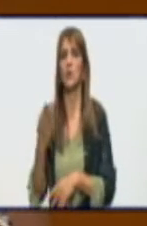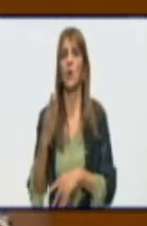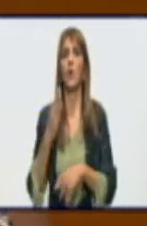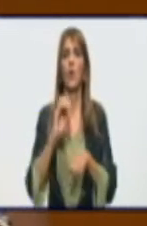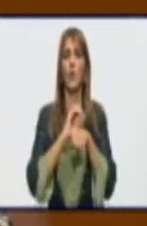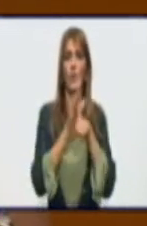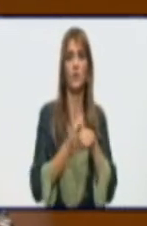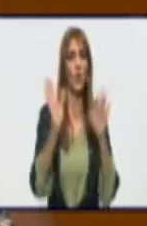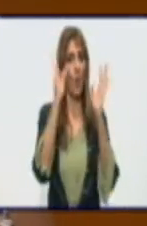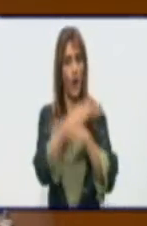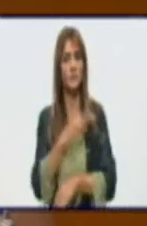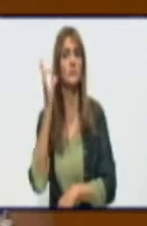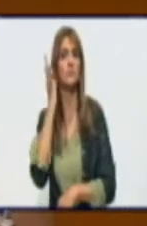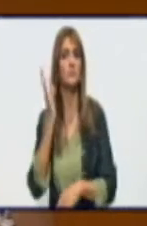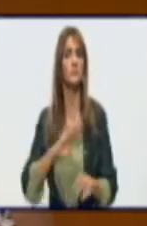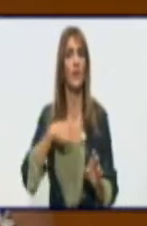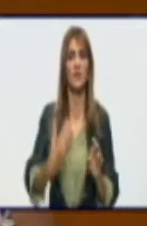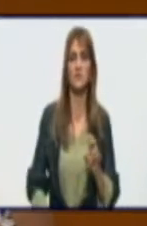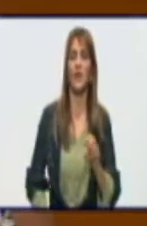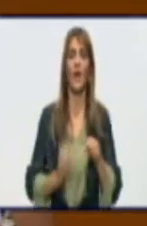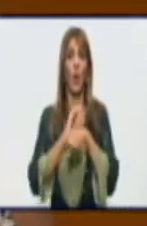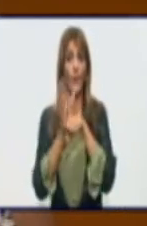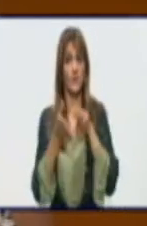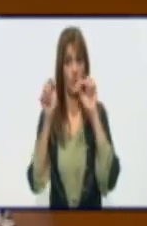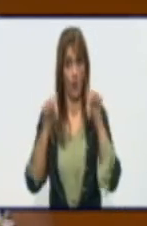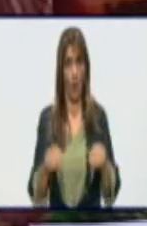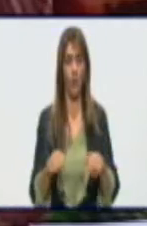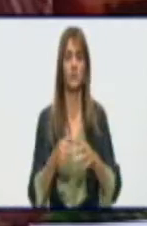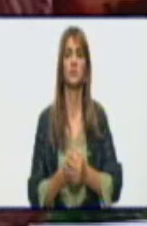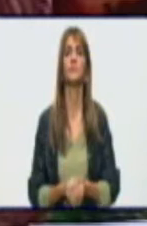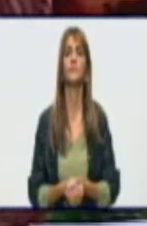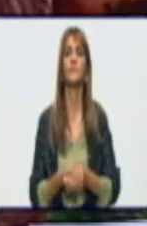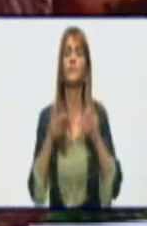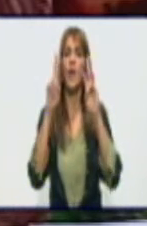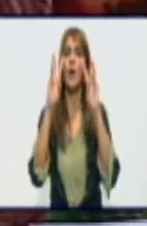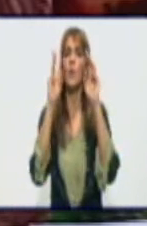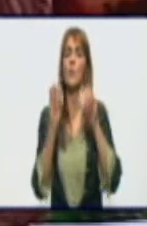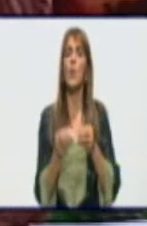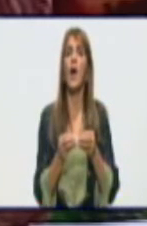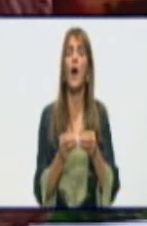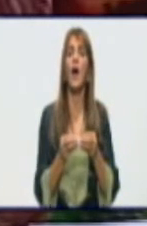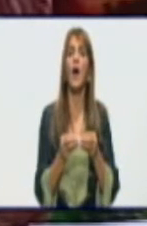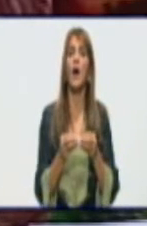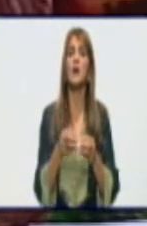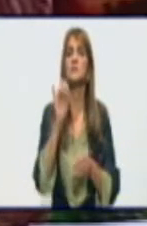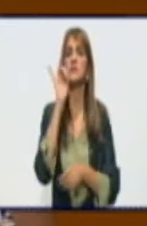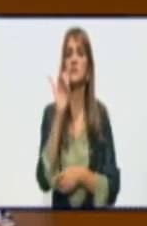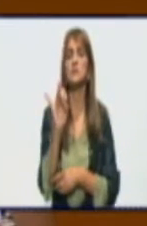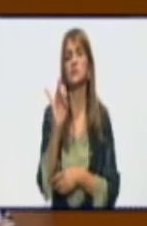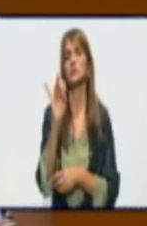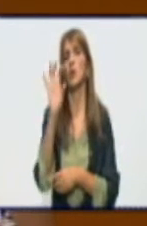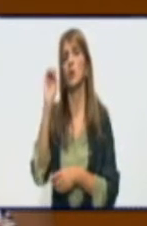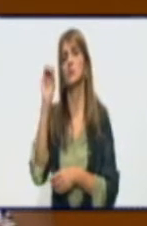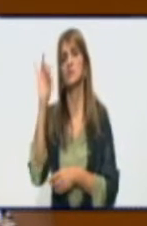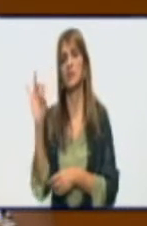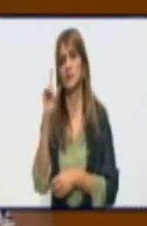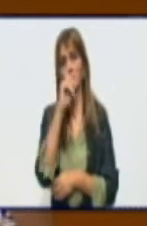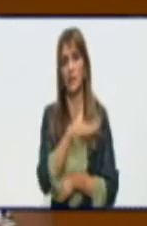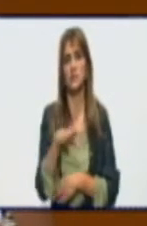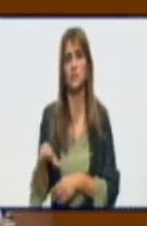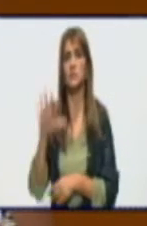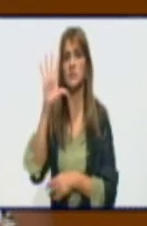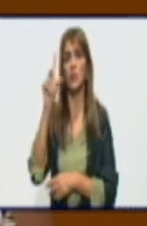embarazadas, ni puérperas. Se acumulan en total de 707 niños en edades pediátricas, 51